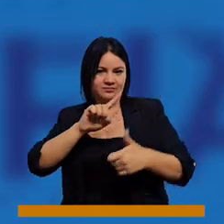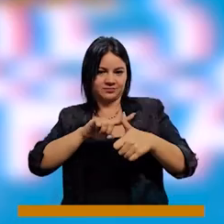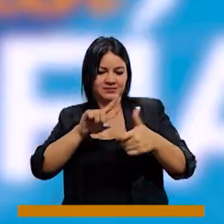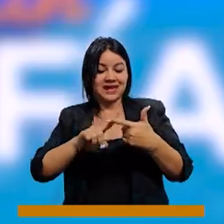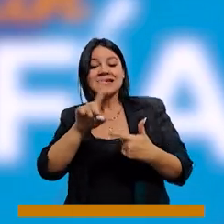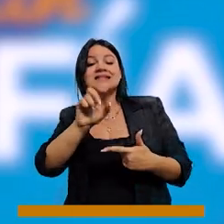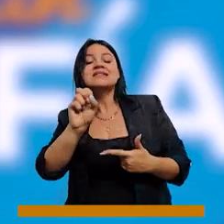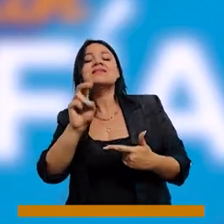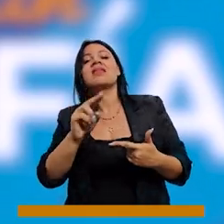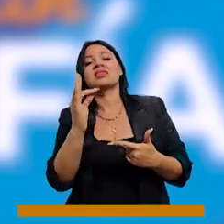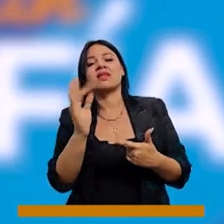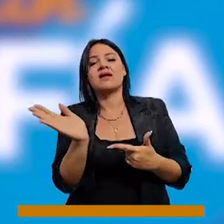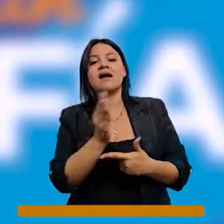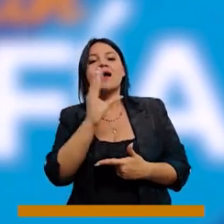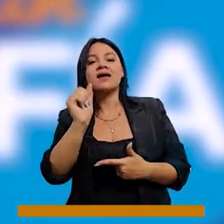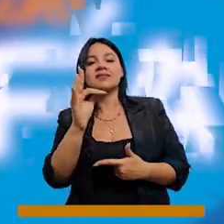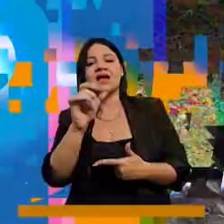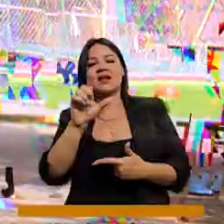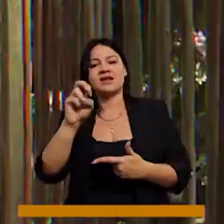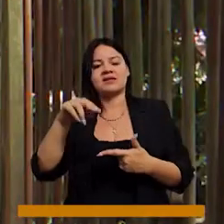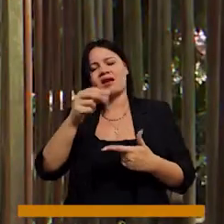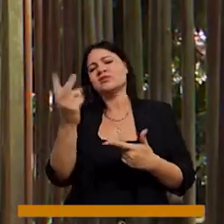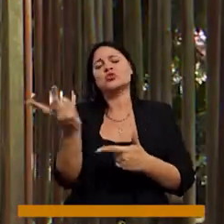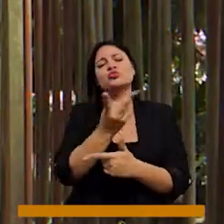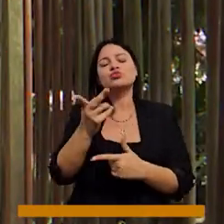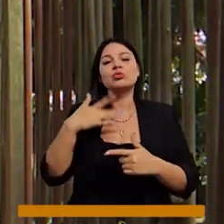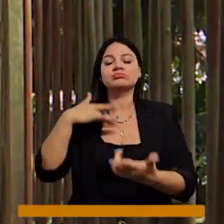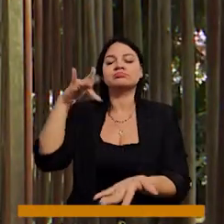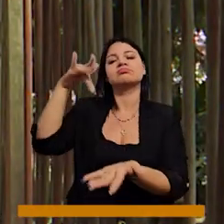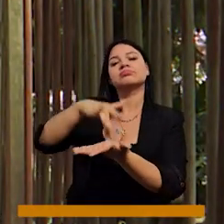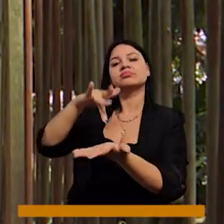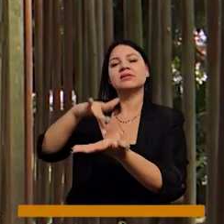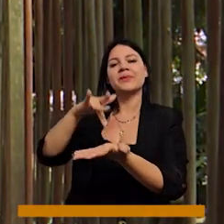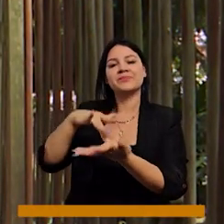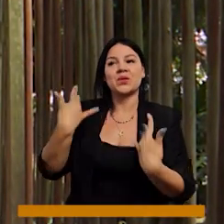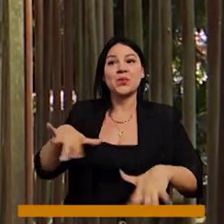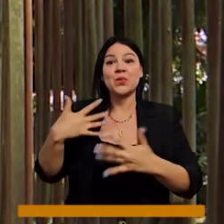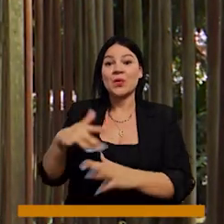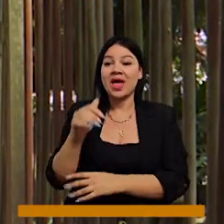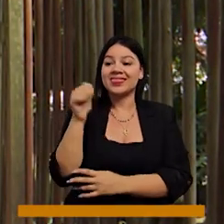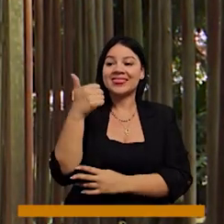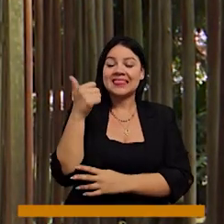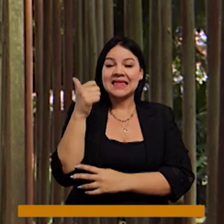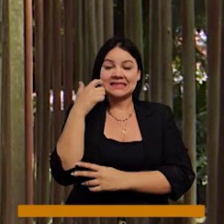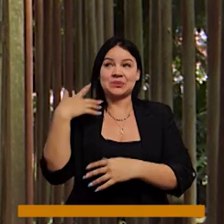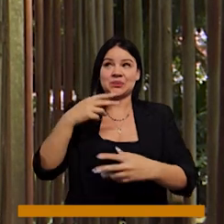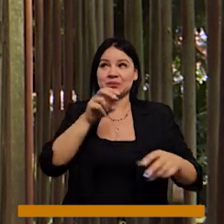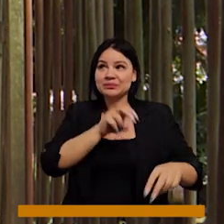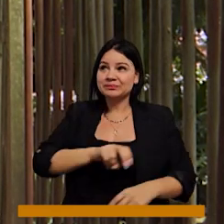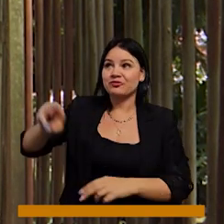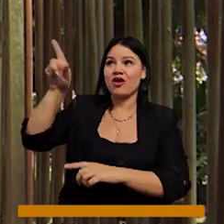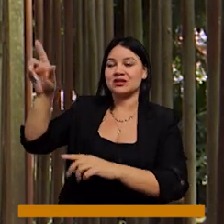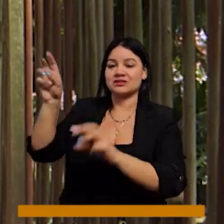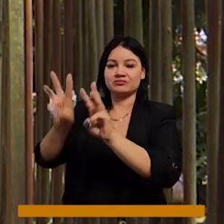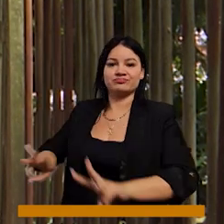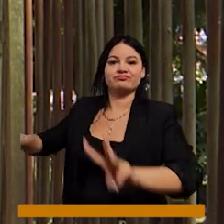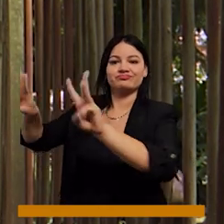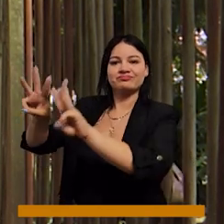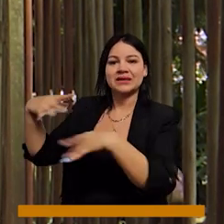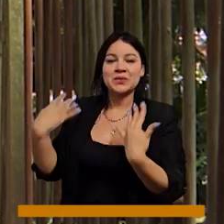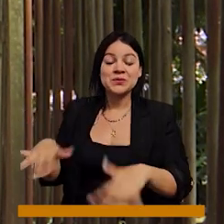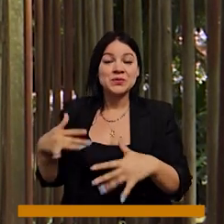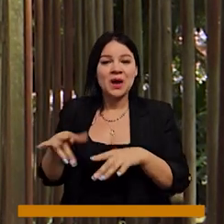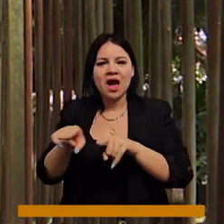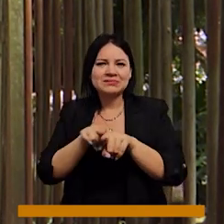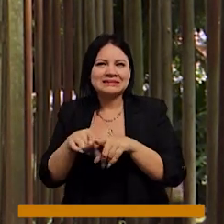Félix y el Santa Catalina. Inclusive nos harán partícipes del décimo modelo de las Naciones Unidas, donde la JAL